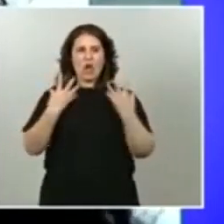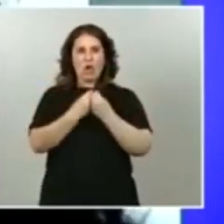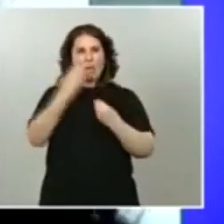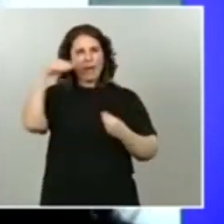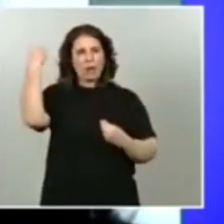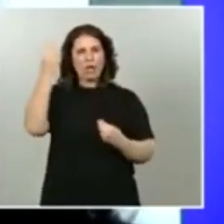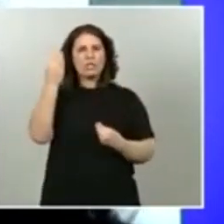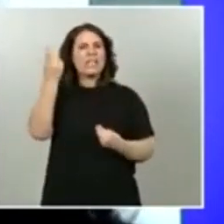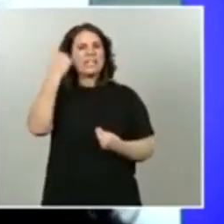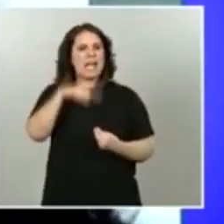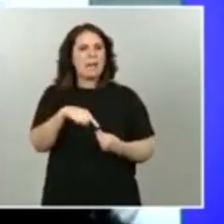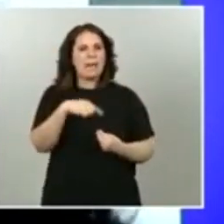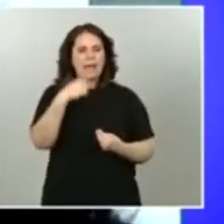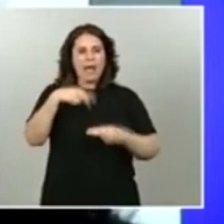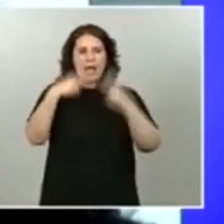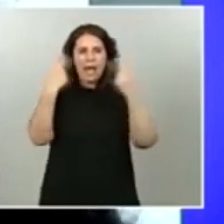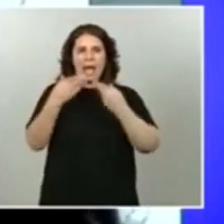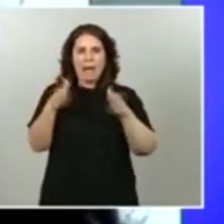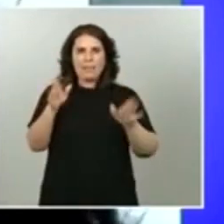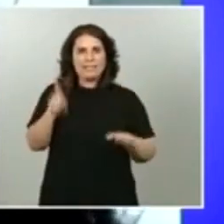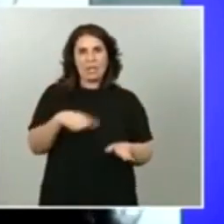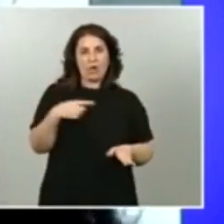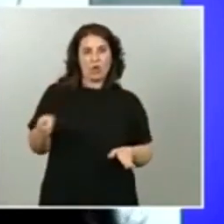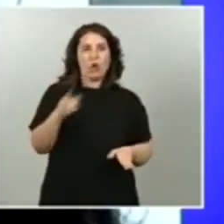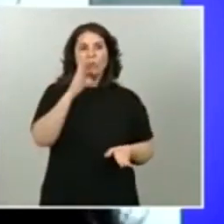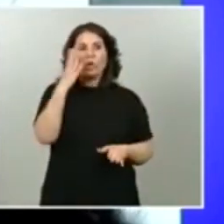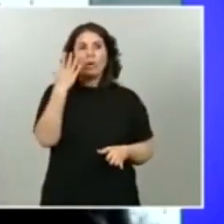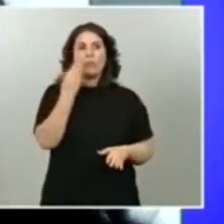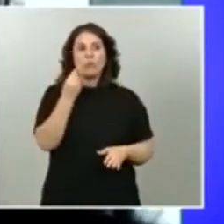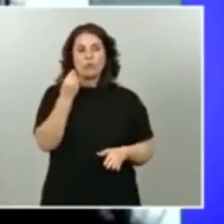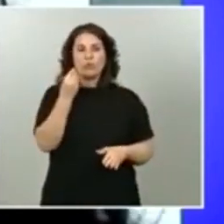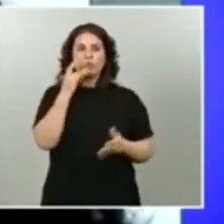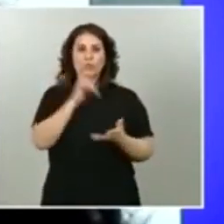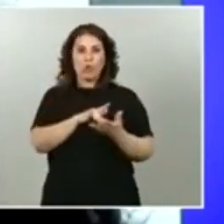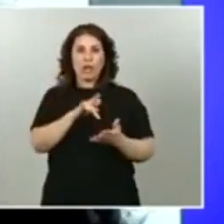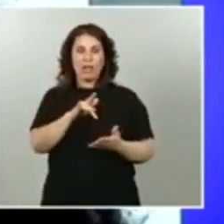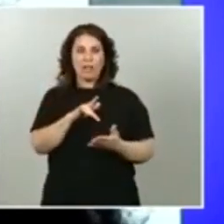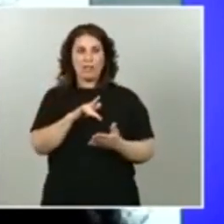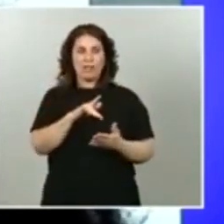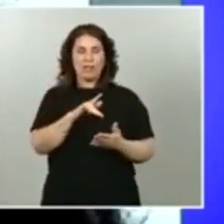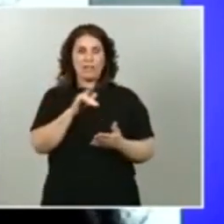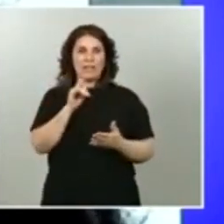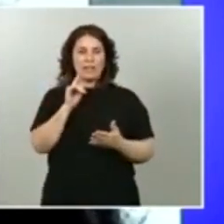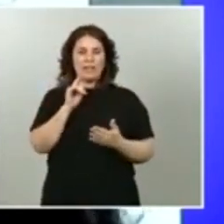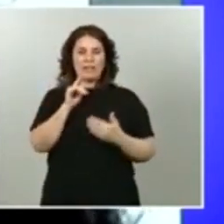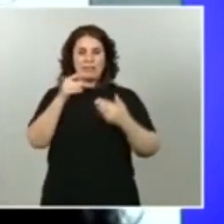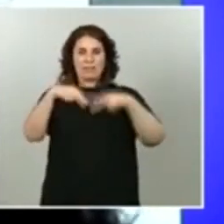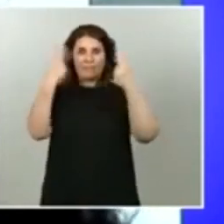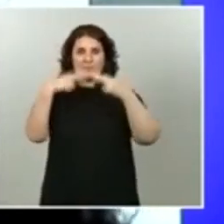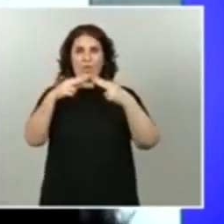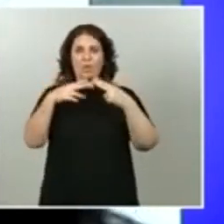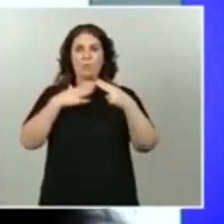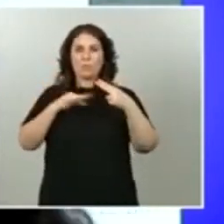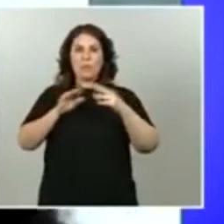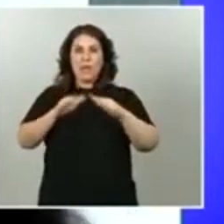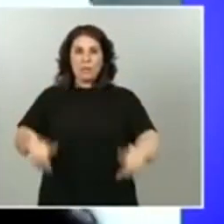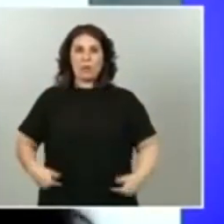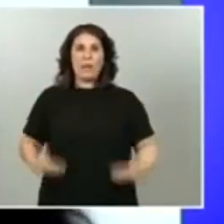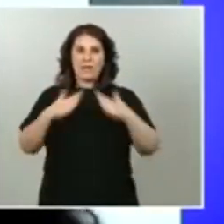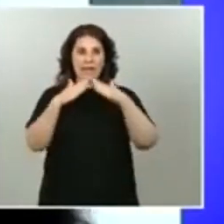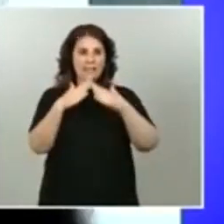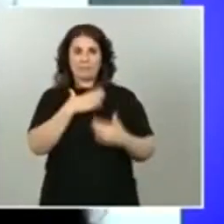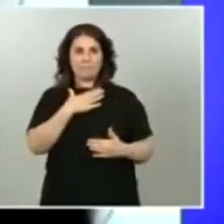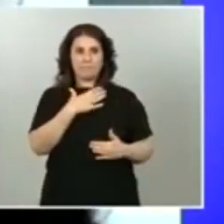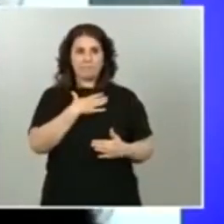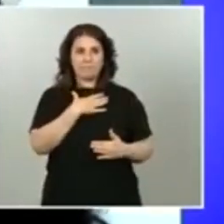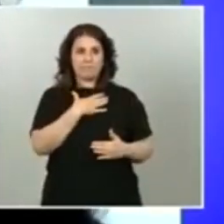muchos españoles se han quedado al otro lado de la valla y no han tenido la posibilidad de volver a su casa durante todos estos meses